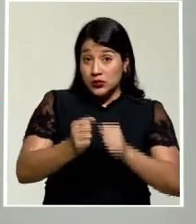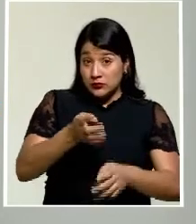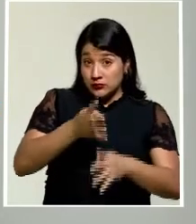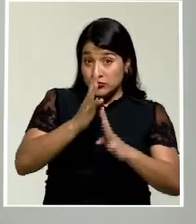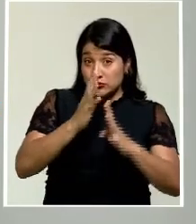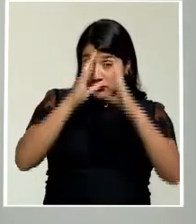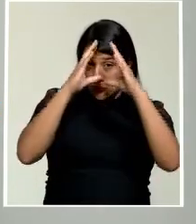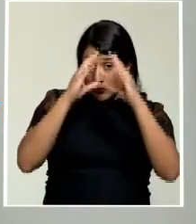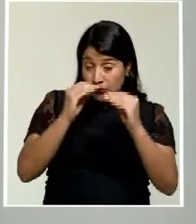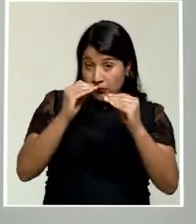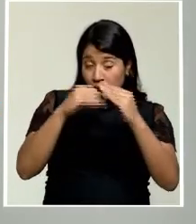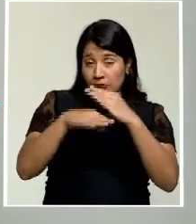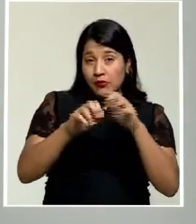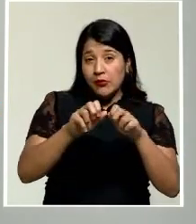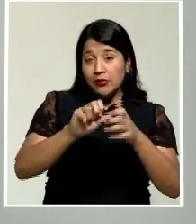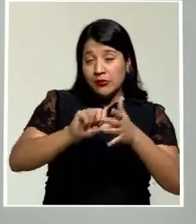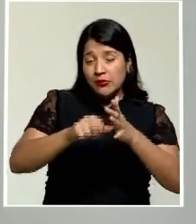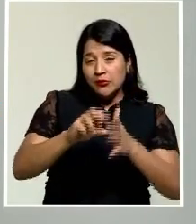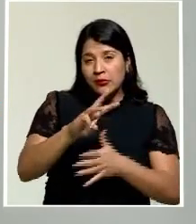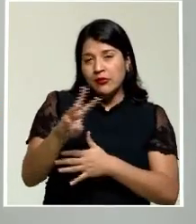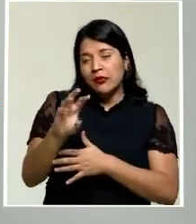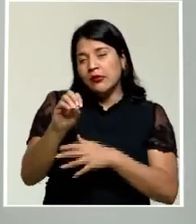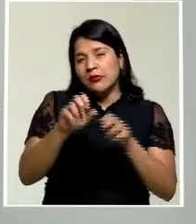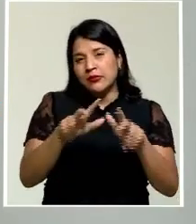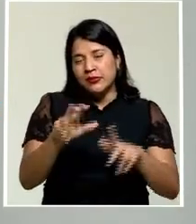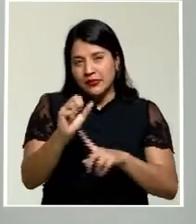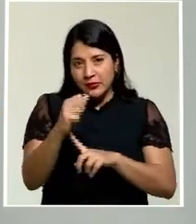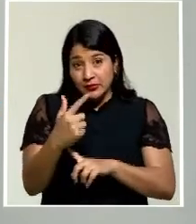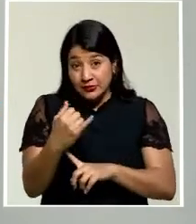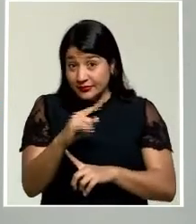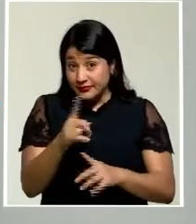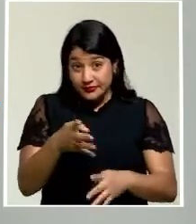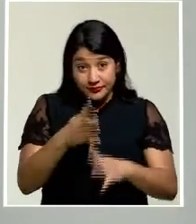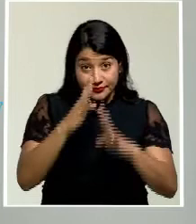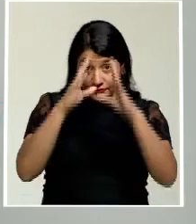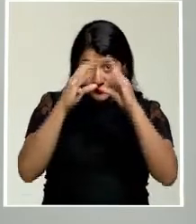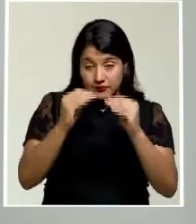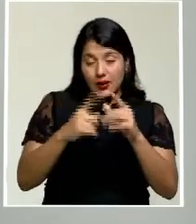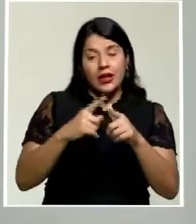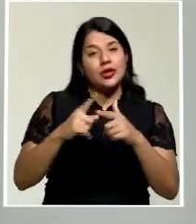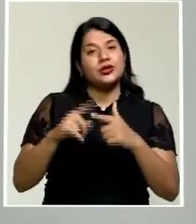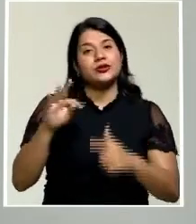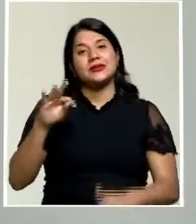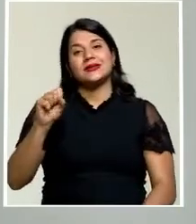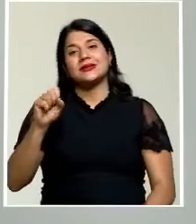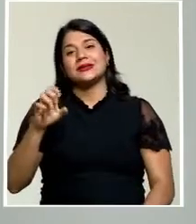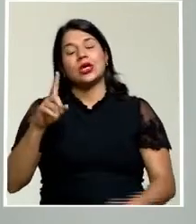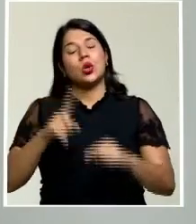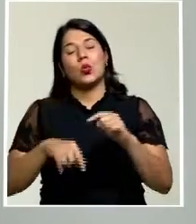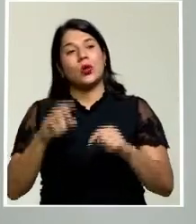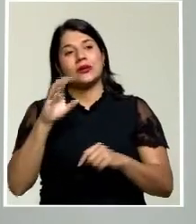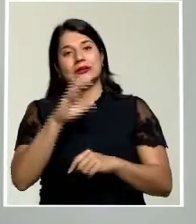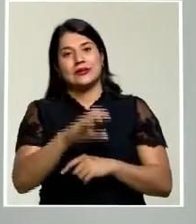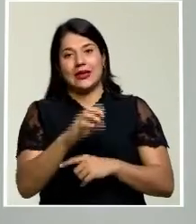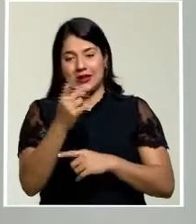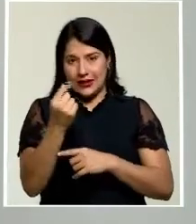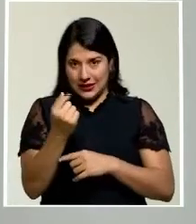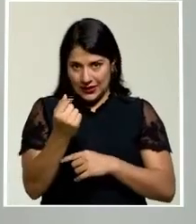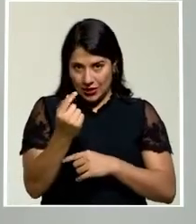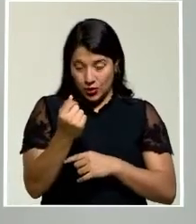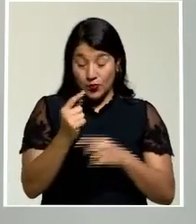no será posible girarles recursos de la contribución estatal, ni siquiera